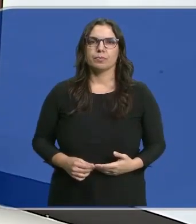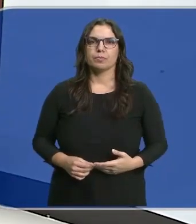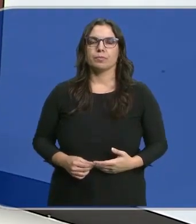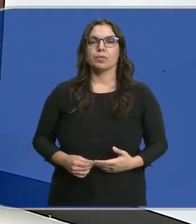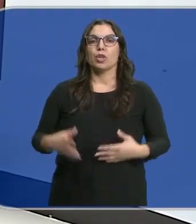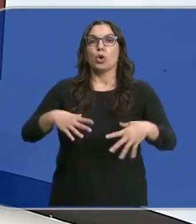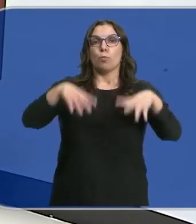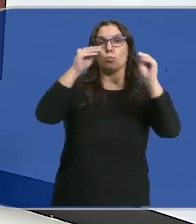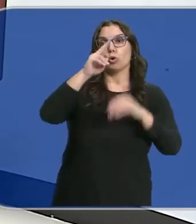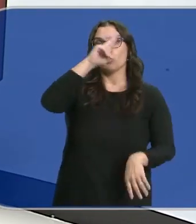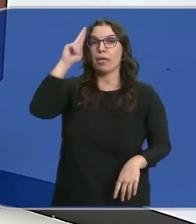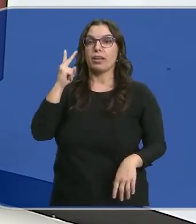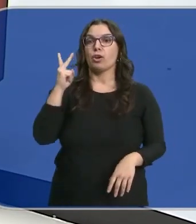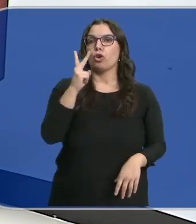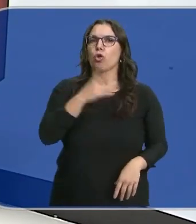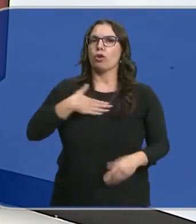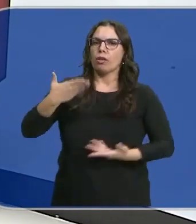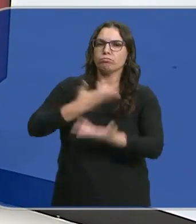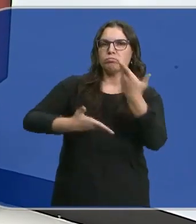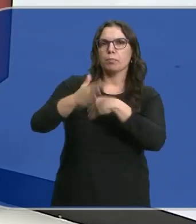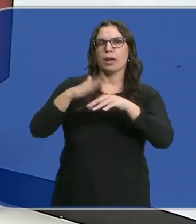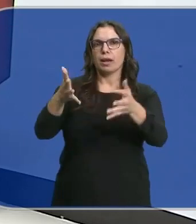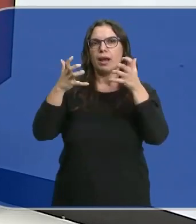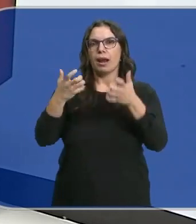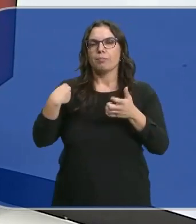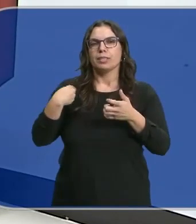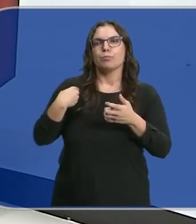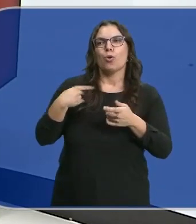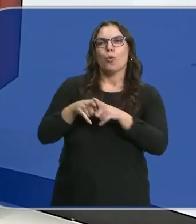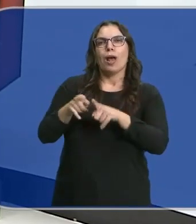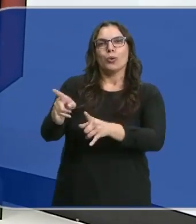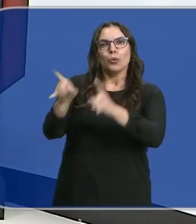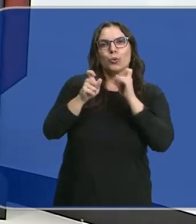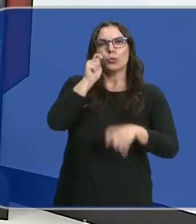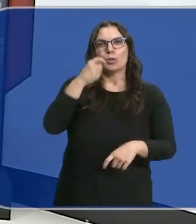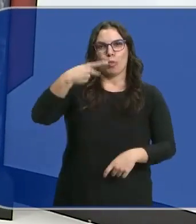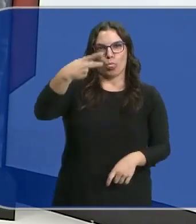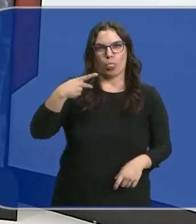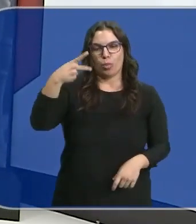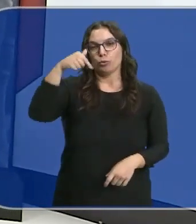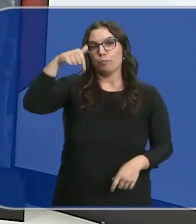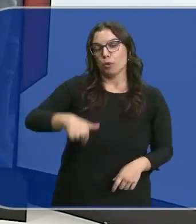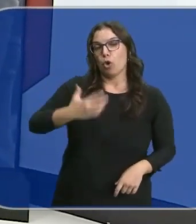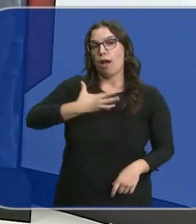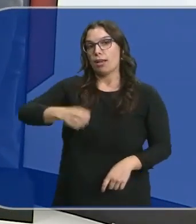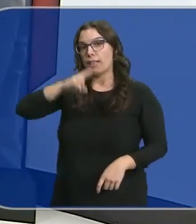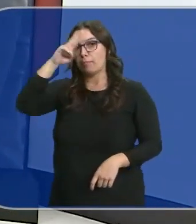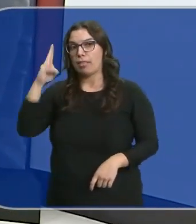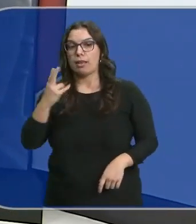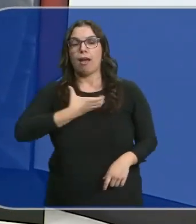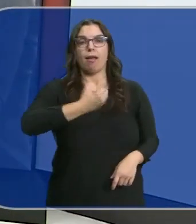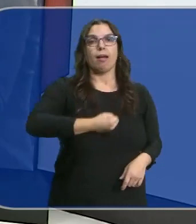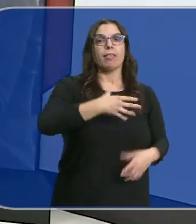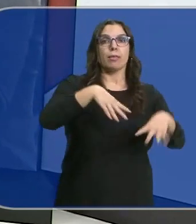Burgos y Madrid quieren beneficiarse mutuamente de los atractivos turísticos de ambas ciudades. Hoy José Luis Martínez Almeida se ha reunido con Cristina